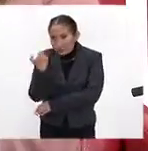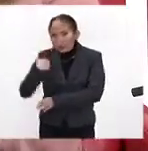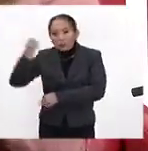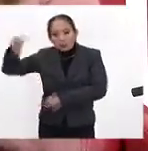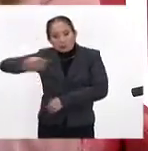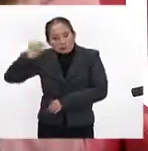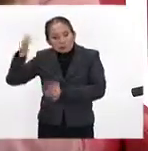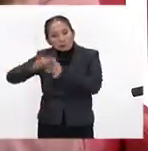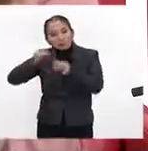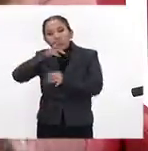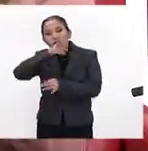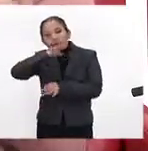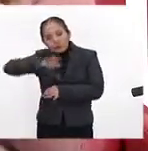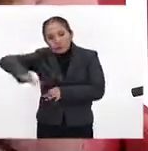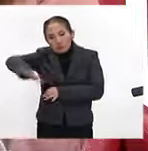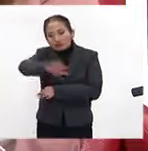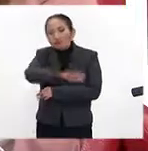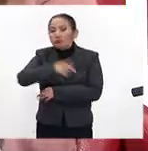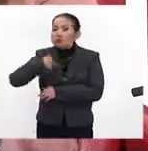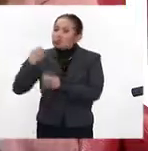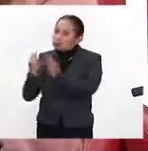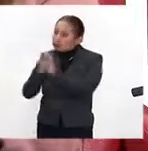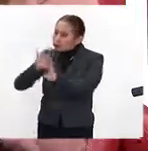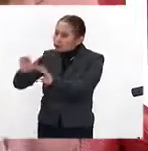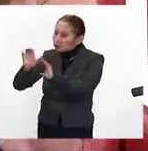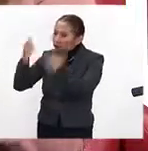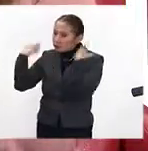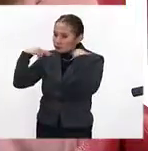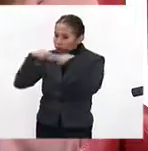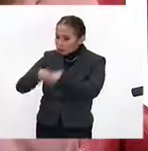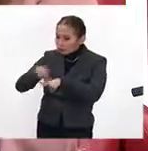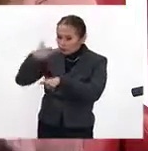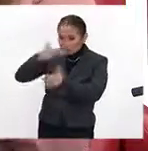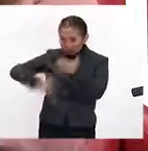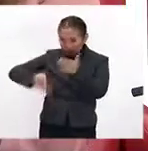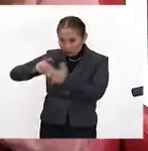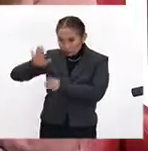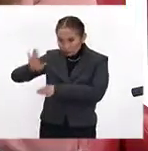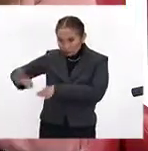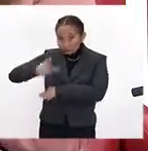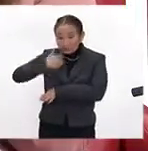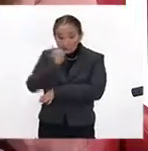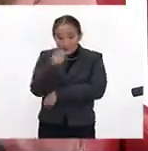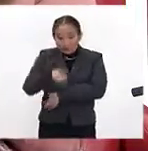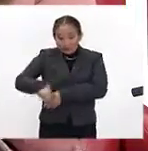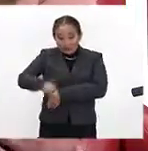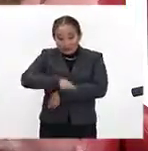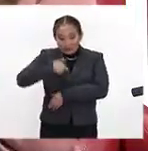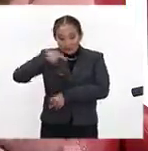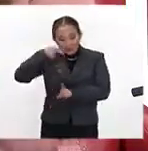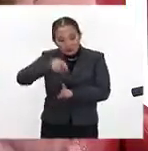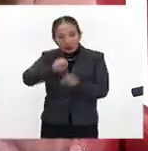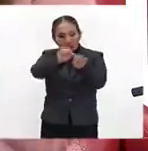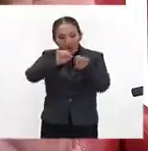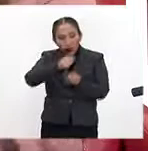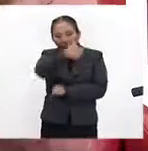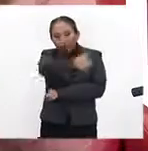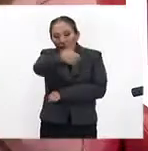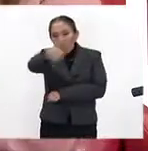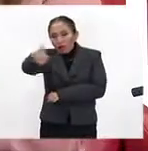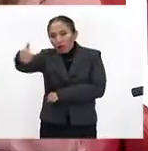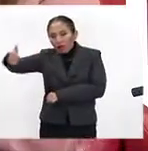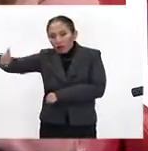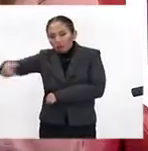doy una conferencia a los padres, le doy una capacitación a los maestros, un taller, y con los alumnos me voy salón por salón.